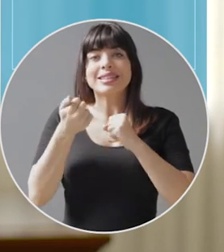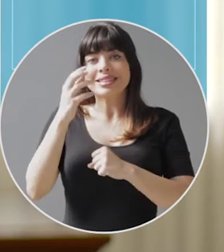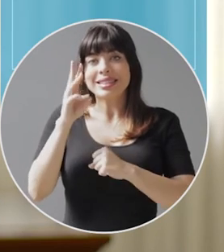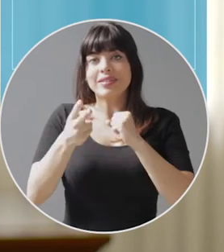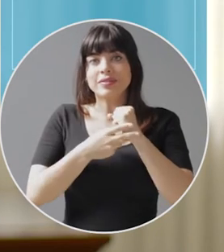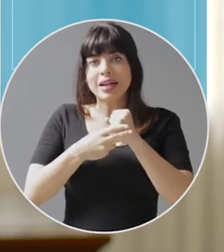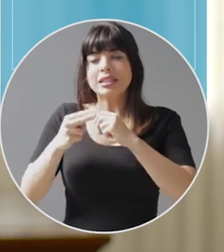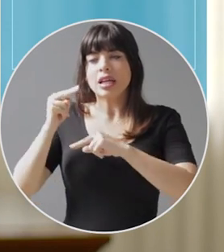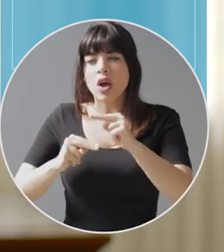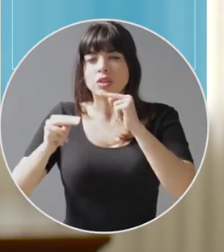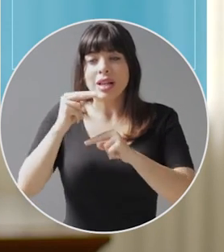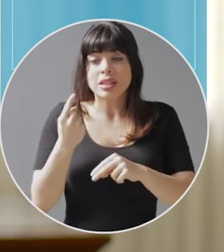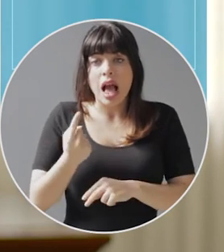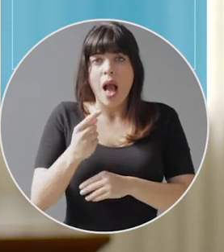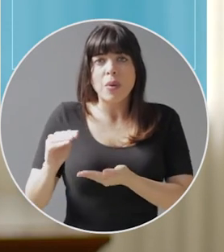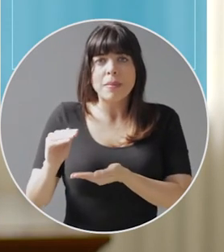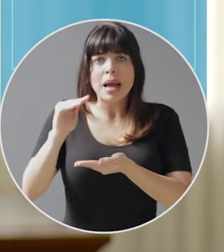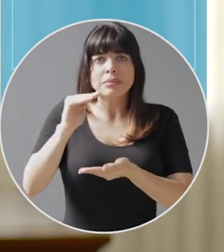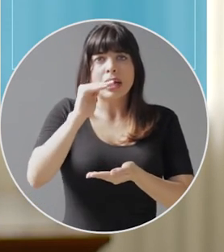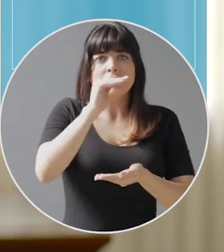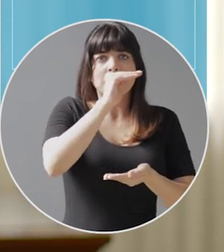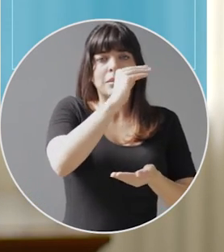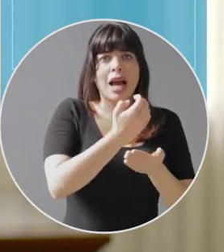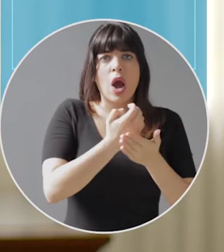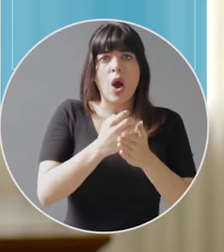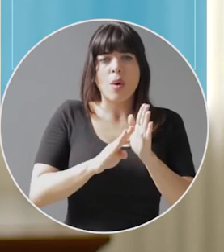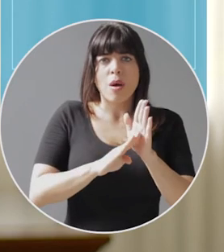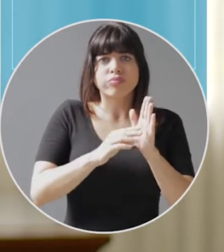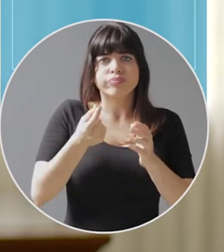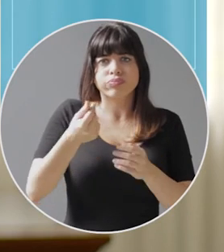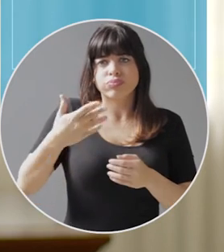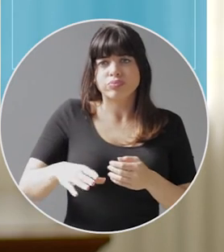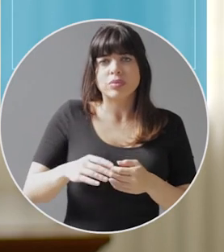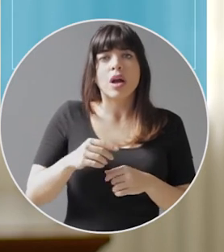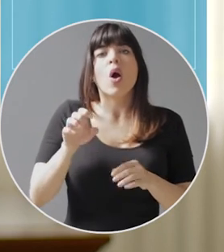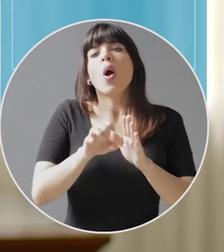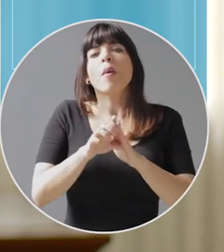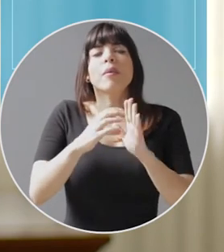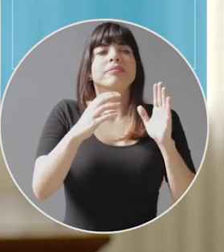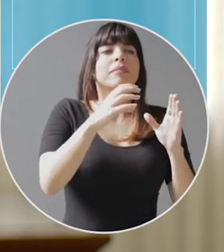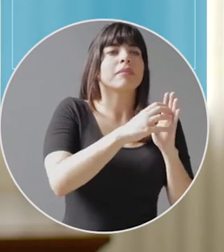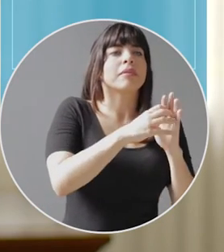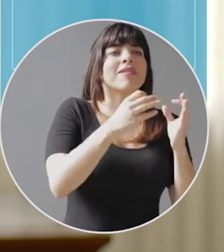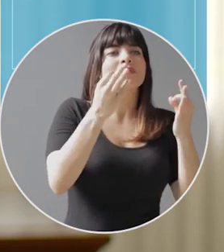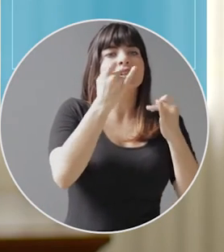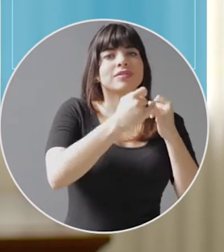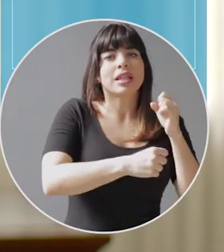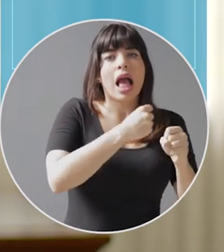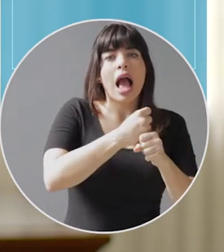En todas y cada uno de ellas se elevó el costo económico de la convención en rubros como la fiesta de fin de año,